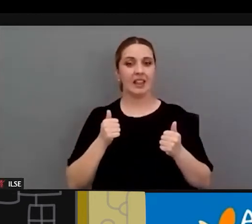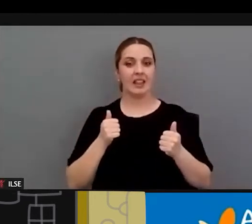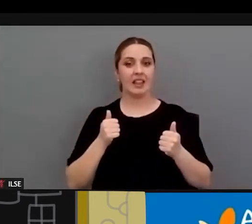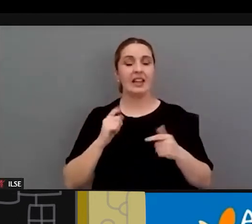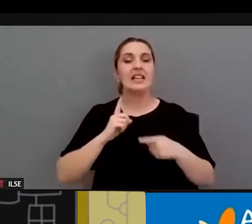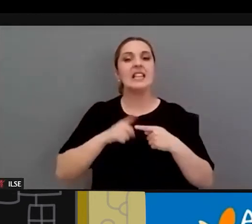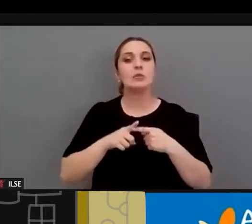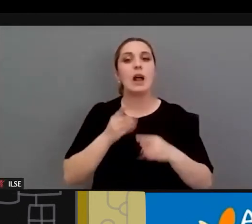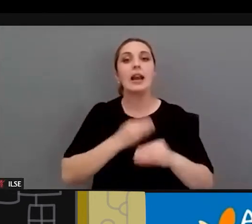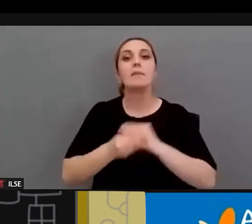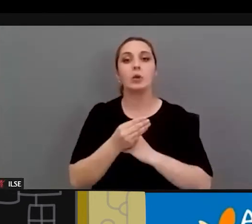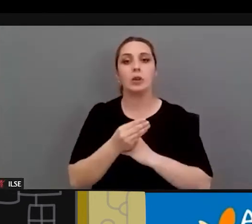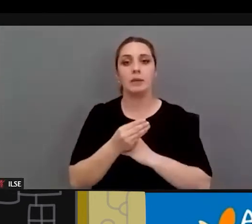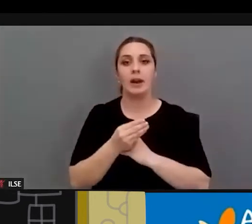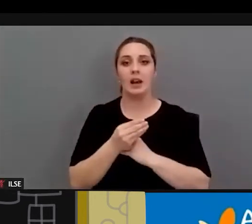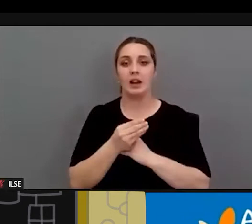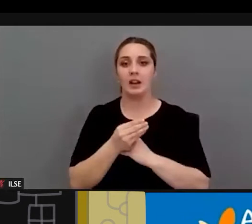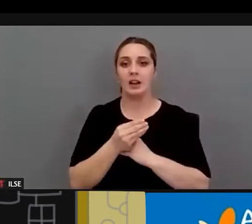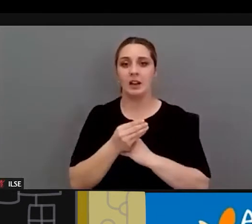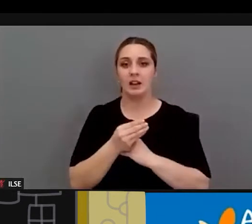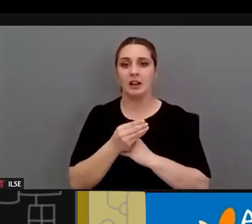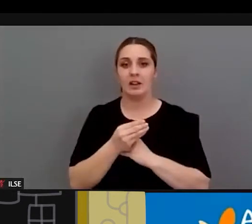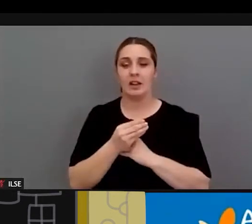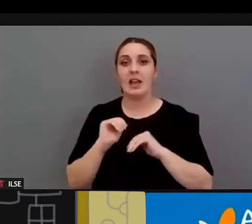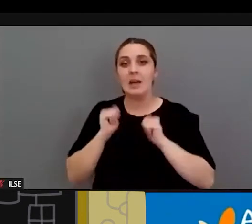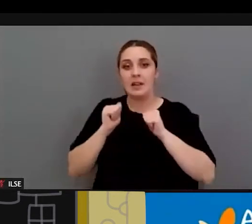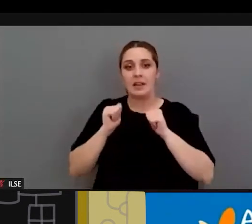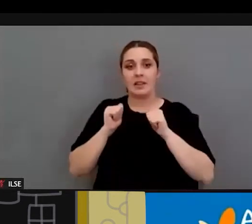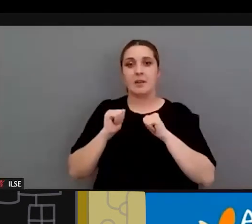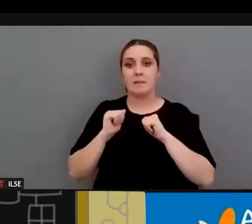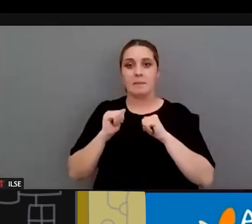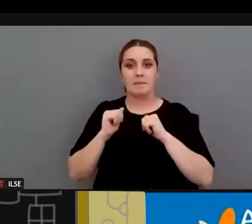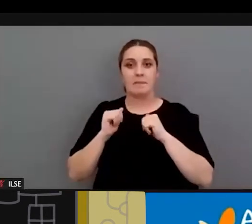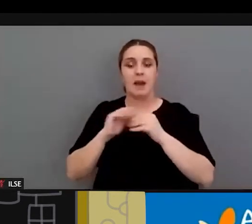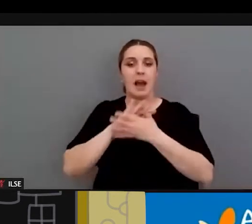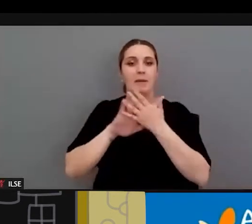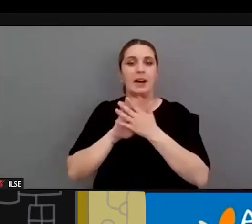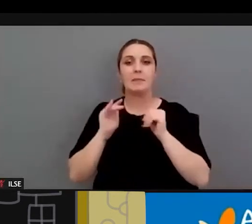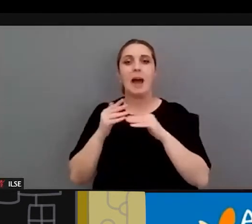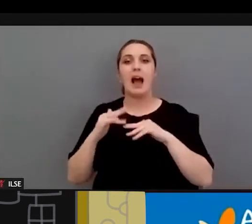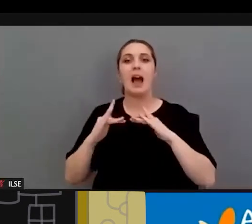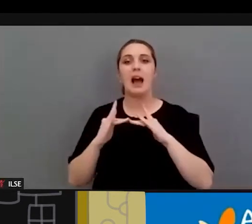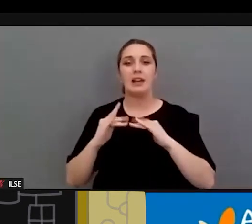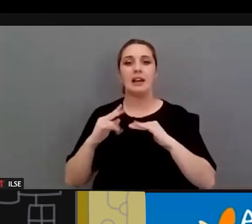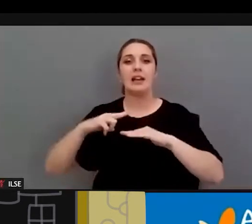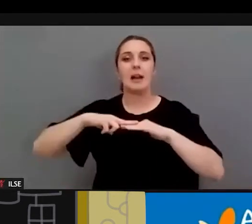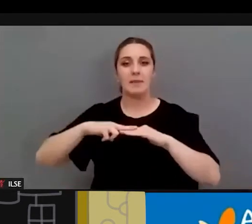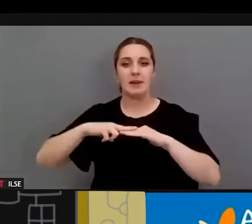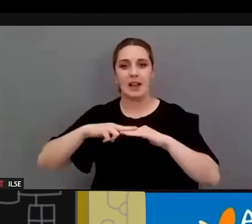y reproductiva es uno de los que primero se empezó a hablar y de las camillas para las